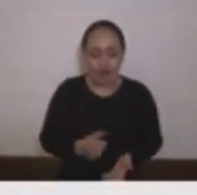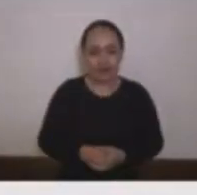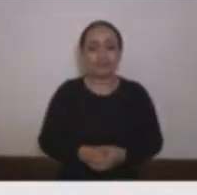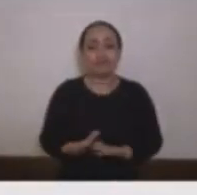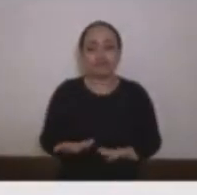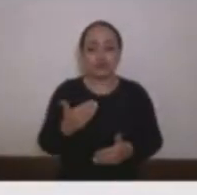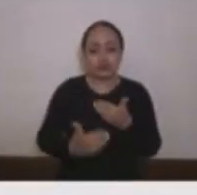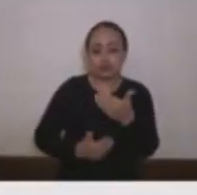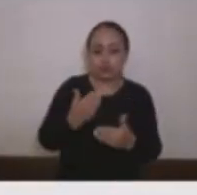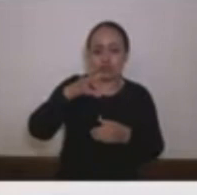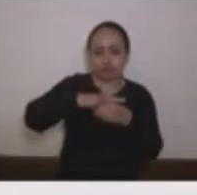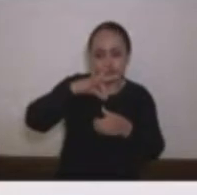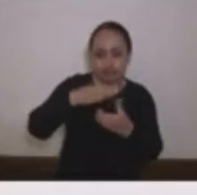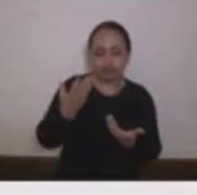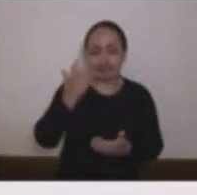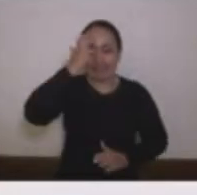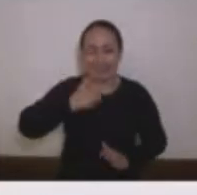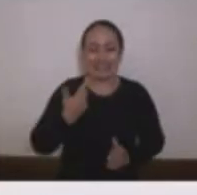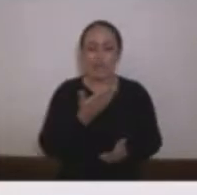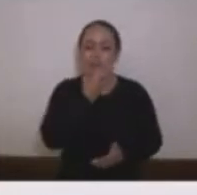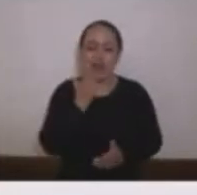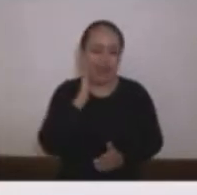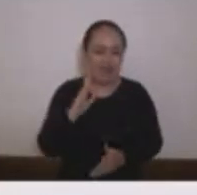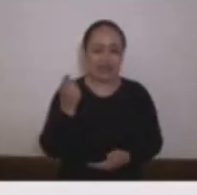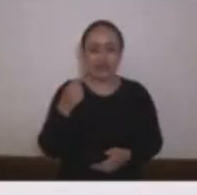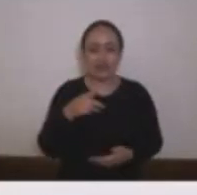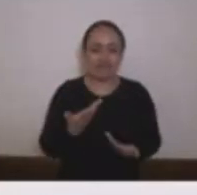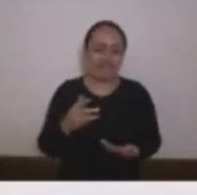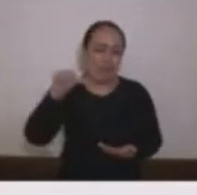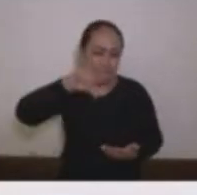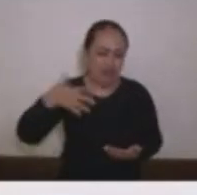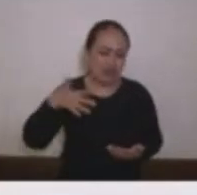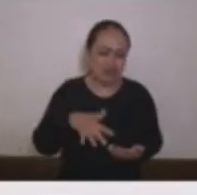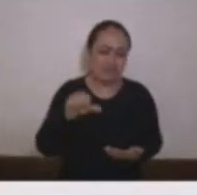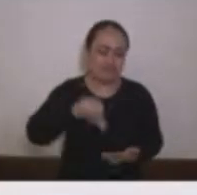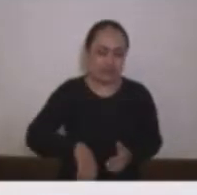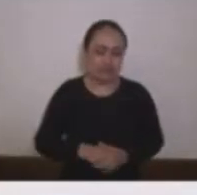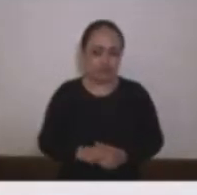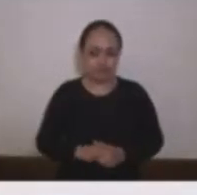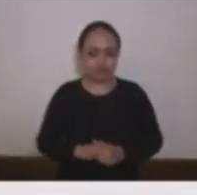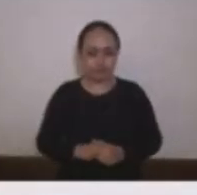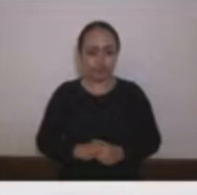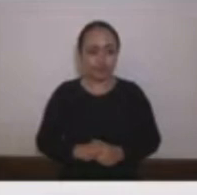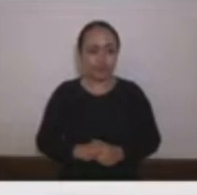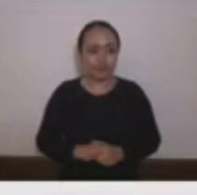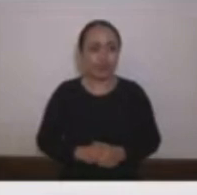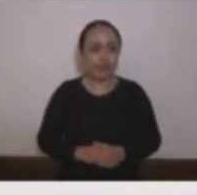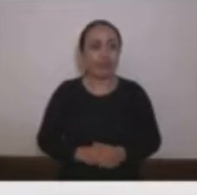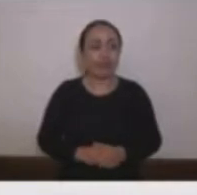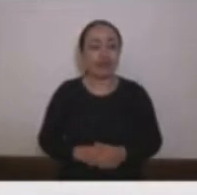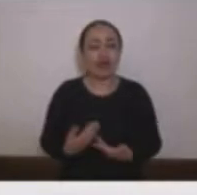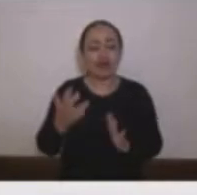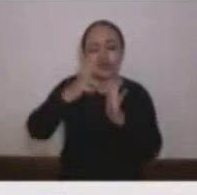Medellín se calificó indebidamente los ítems de puntuación por experiencia y obras en el ámbito fiscal la evaluación de integridad